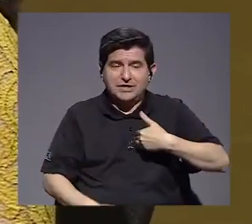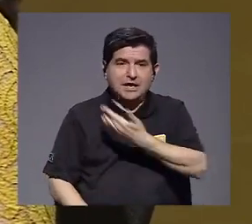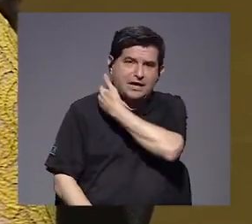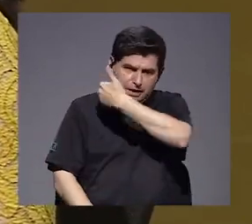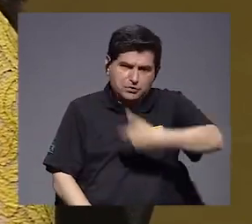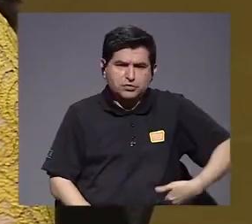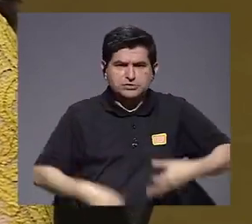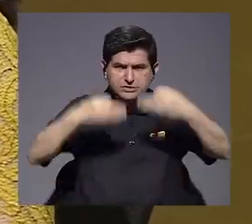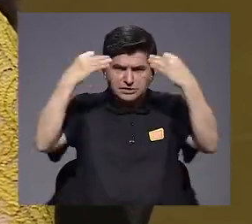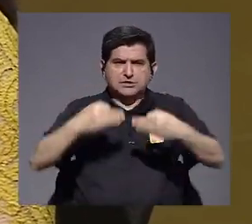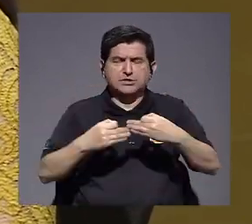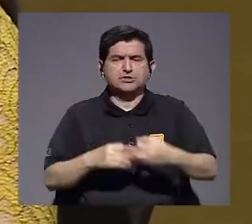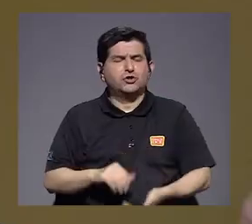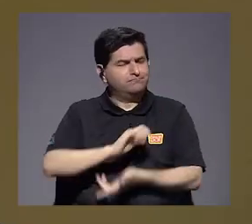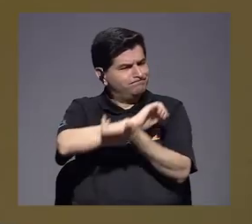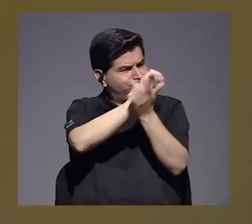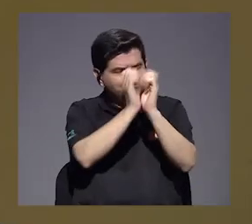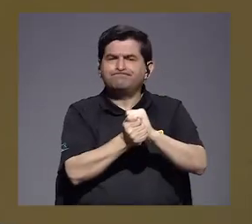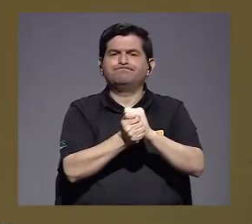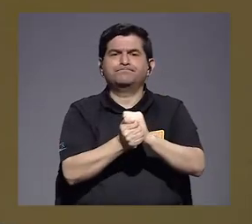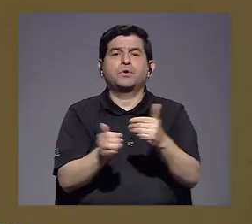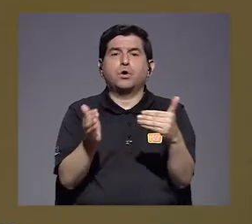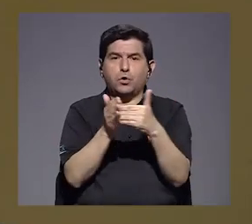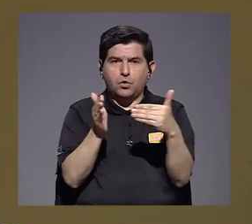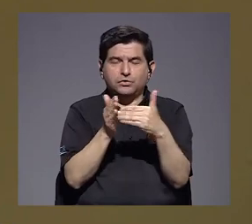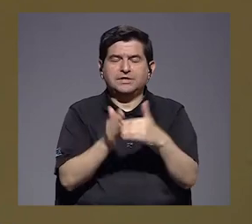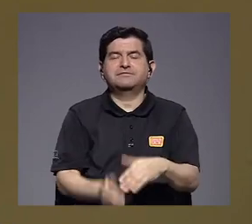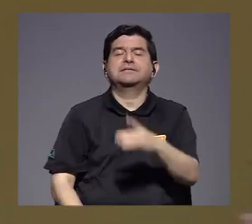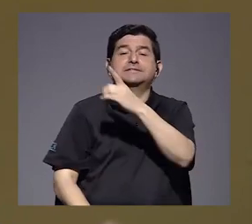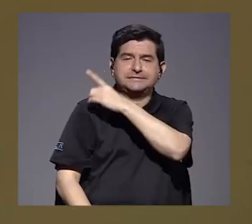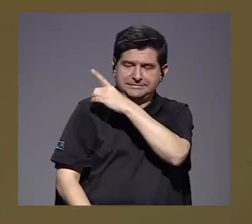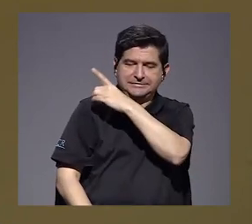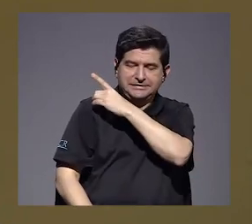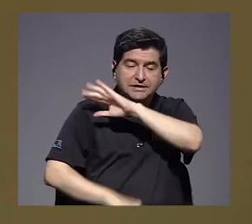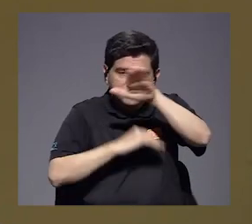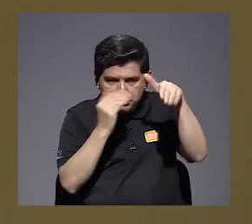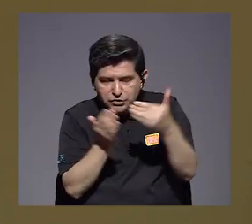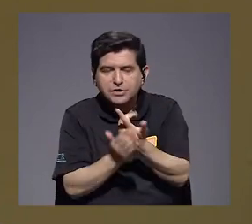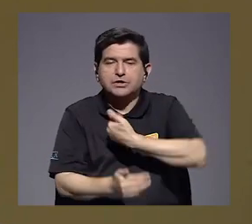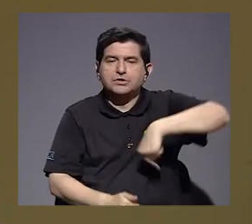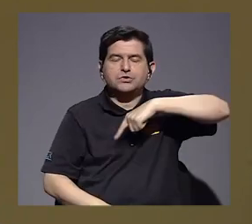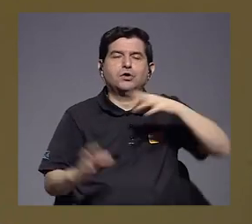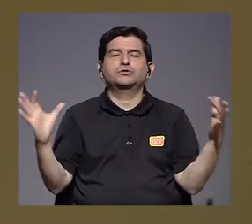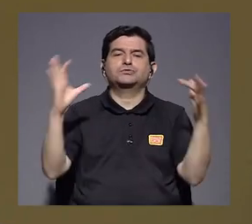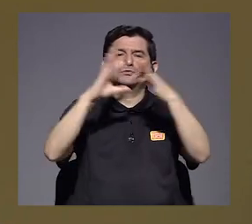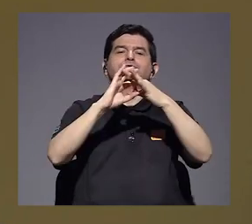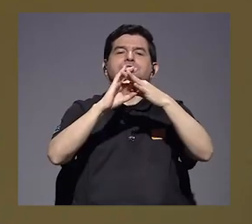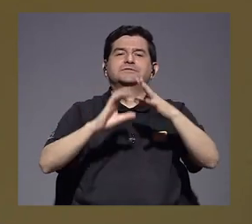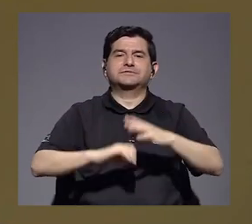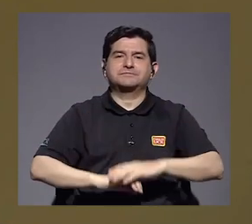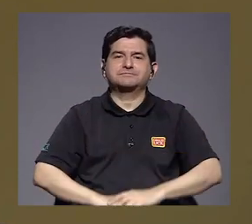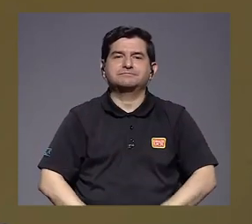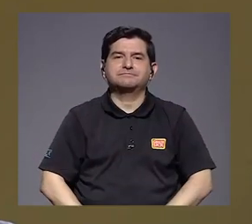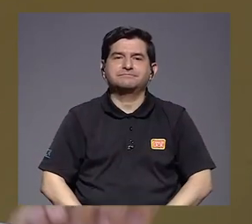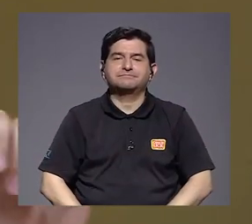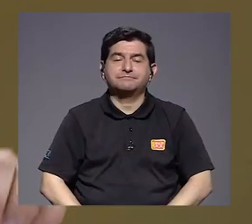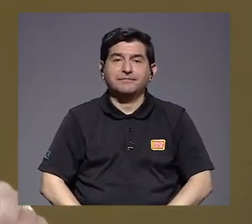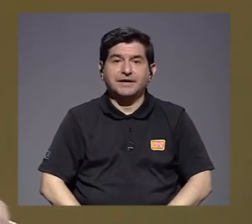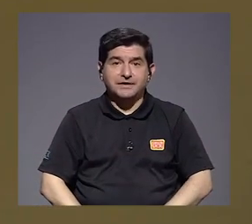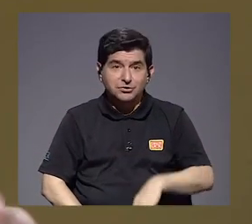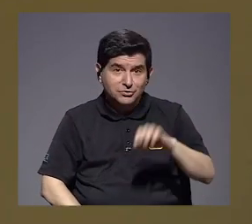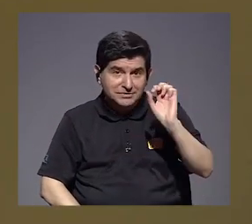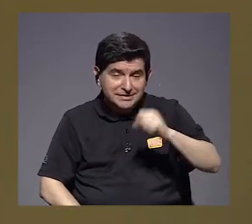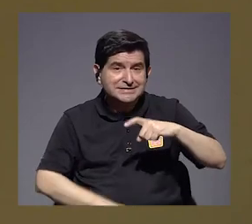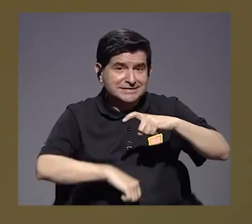tomó la decisión de rectificar y ahí otra vez la dirección y todos nos coordinamos. Entonces sí